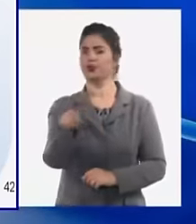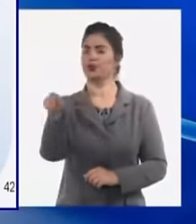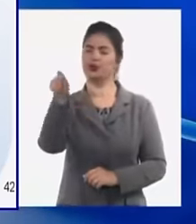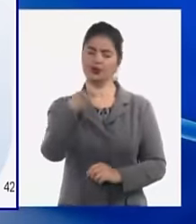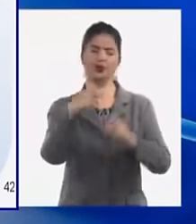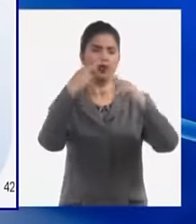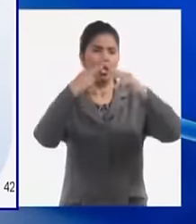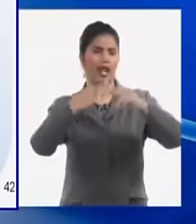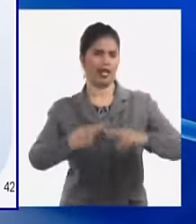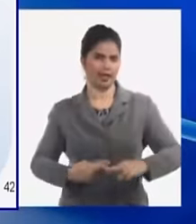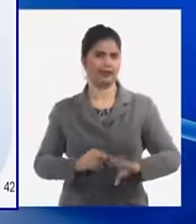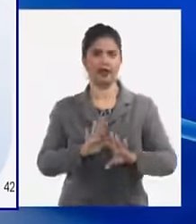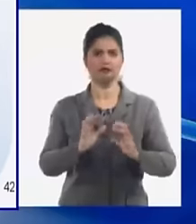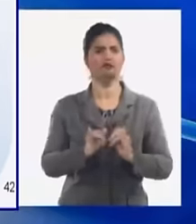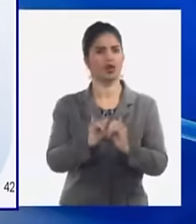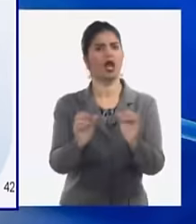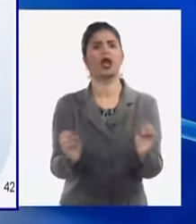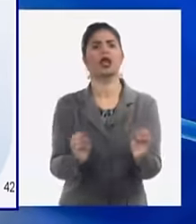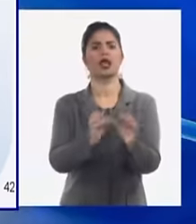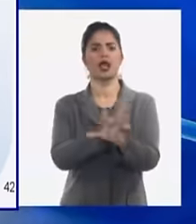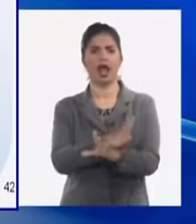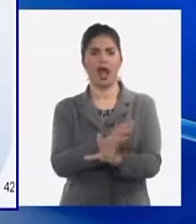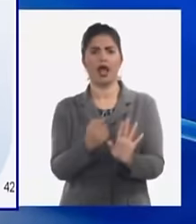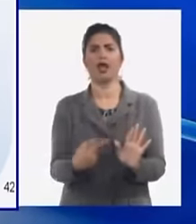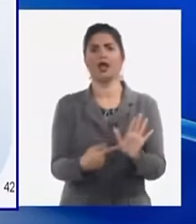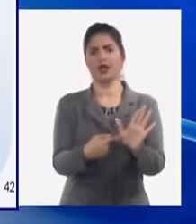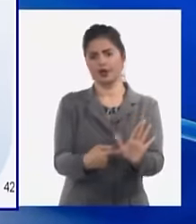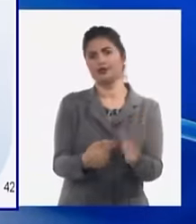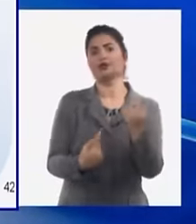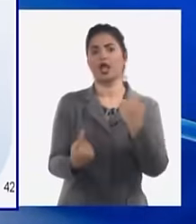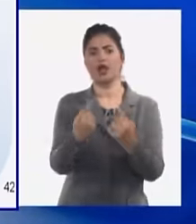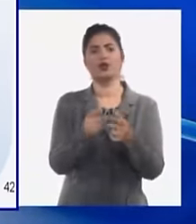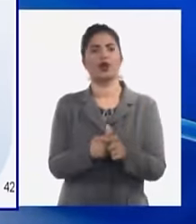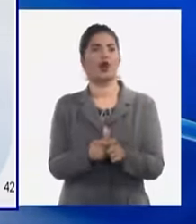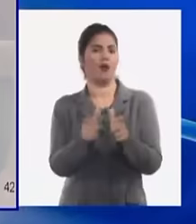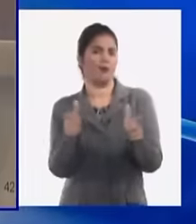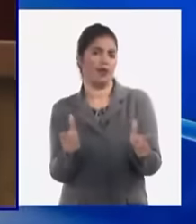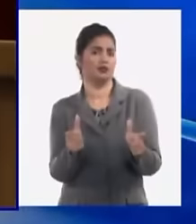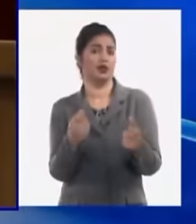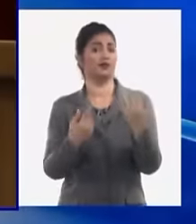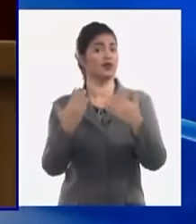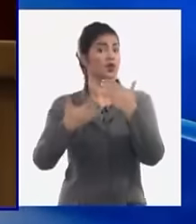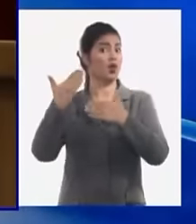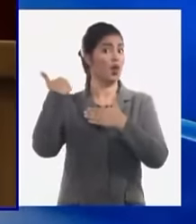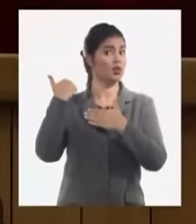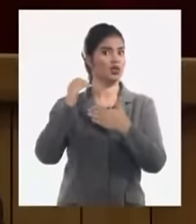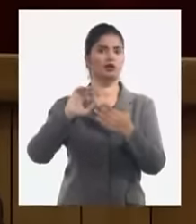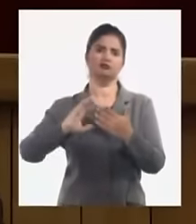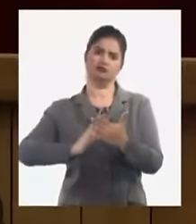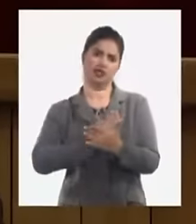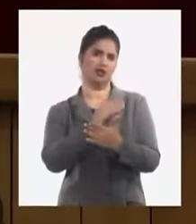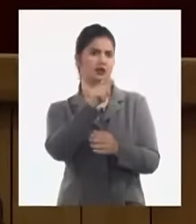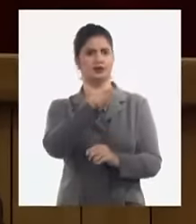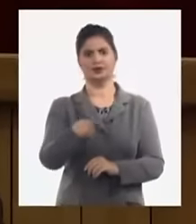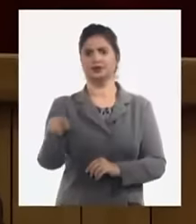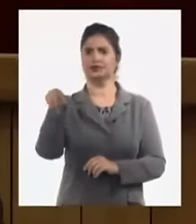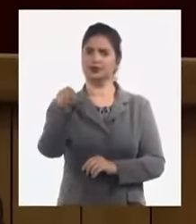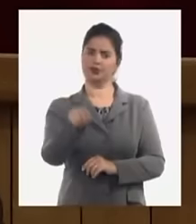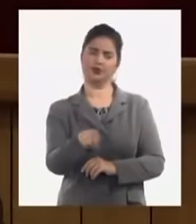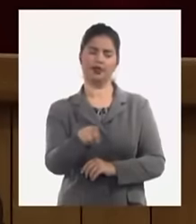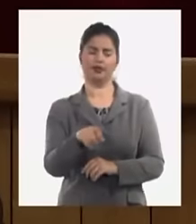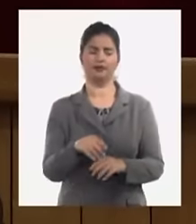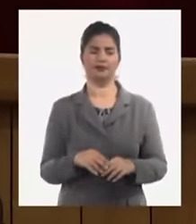para incrementar muchas más se incrementan algunas pero varias de las que estaban prohibidas en la lista actual se eliminan